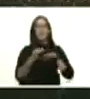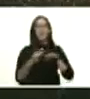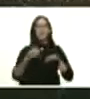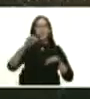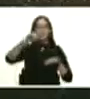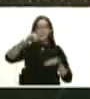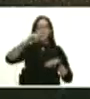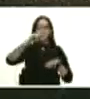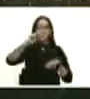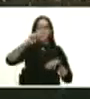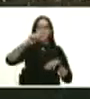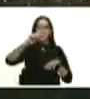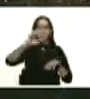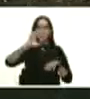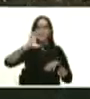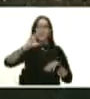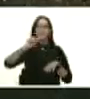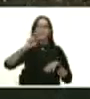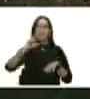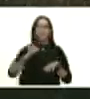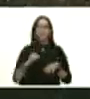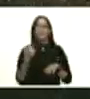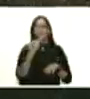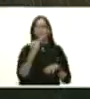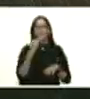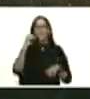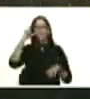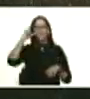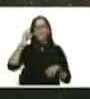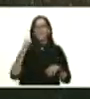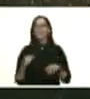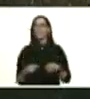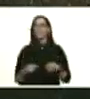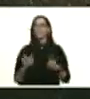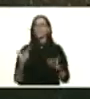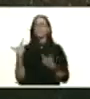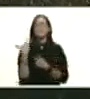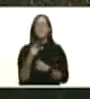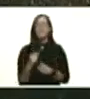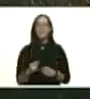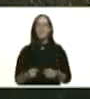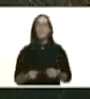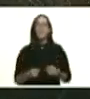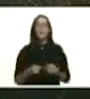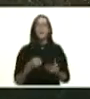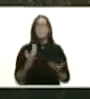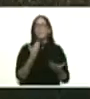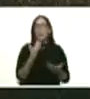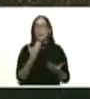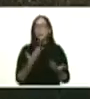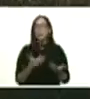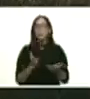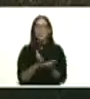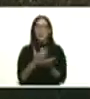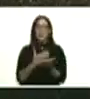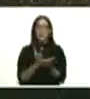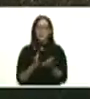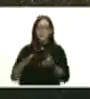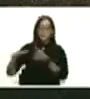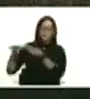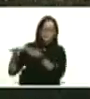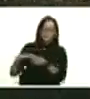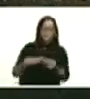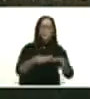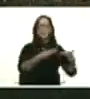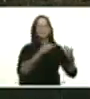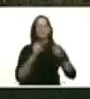presidente hace unos días apenas allí se fue parte de la vía producto de de este fenómeno de